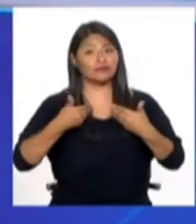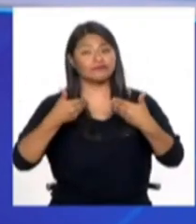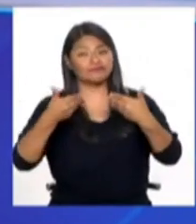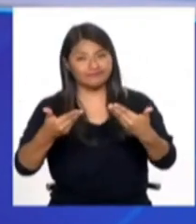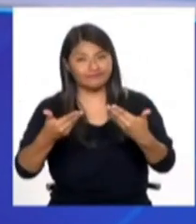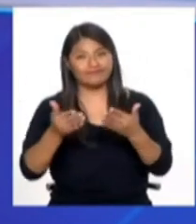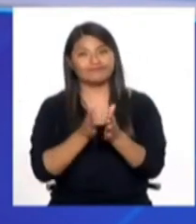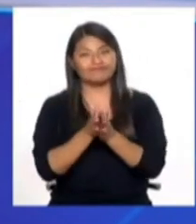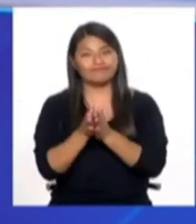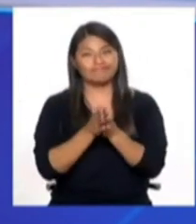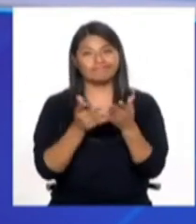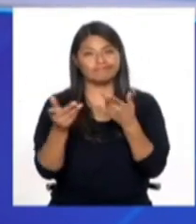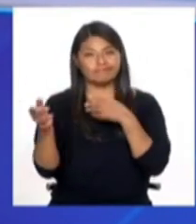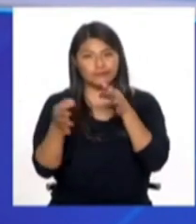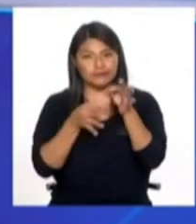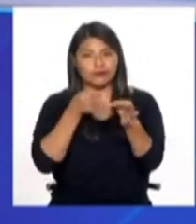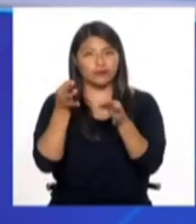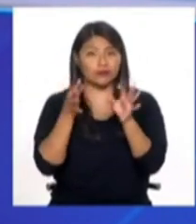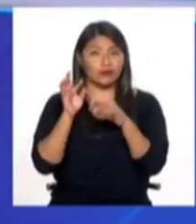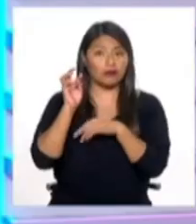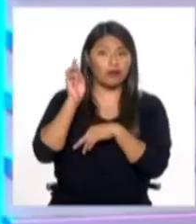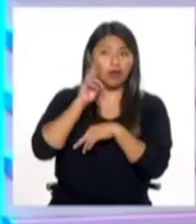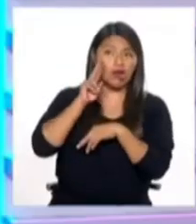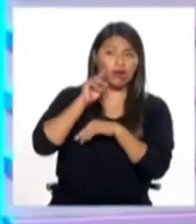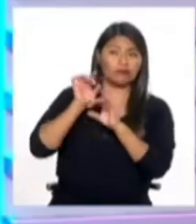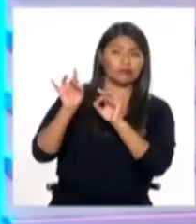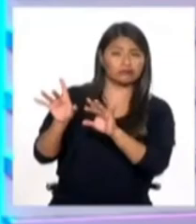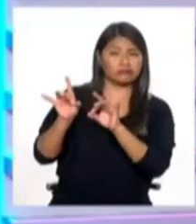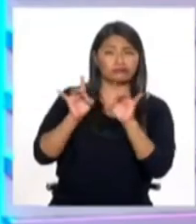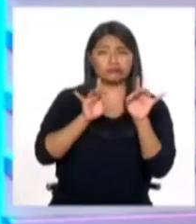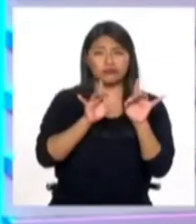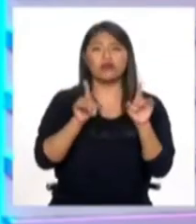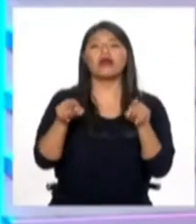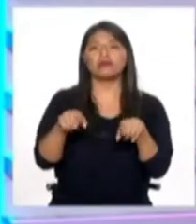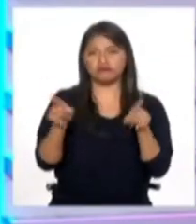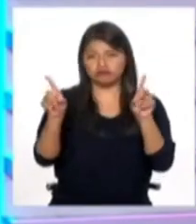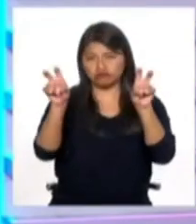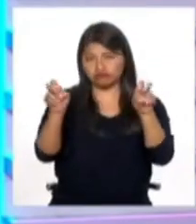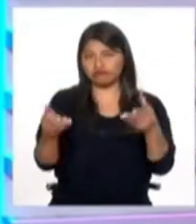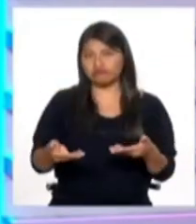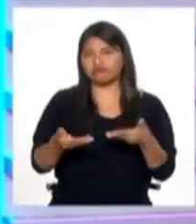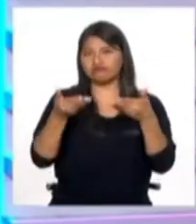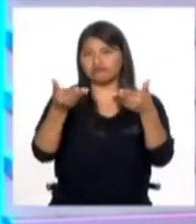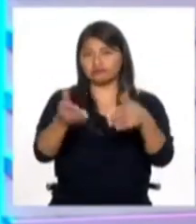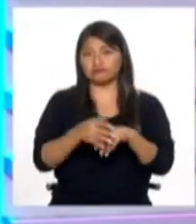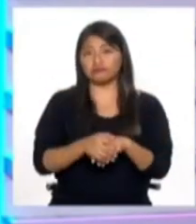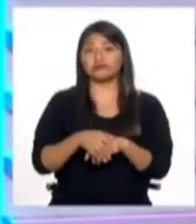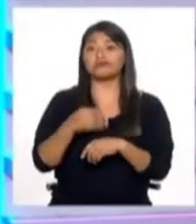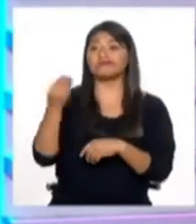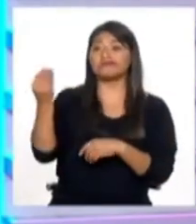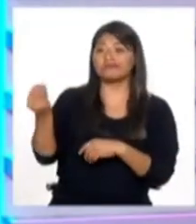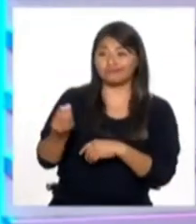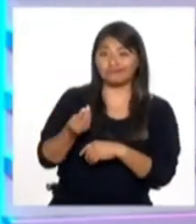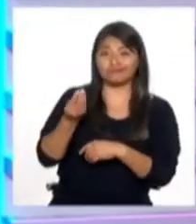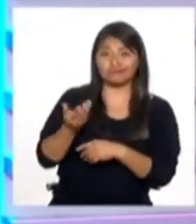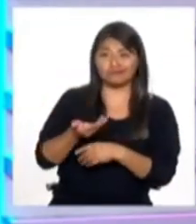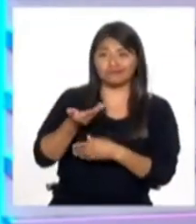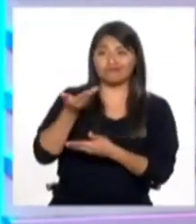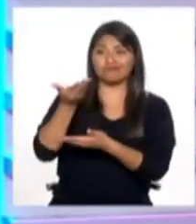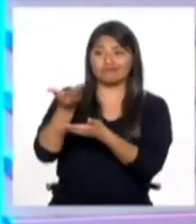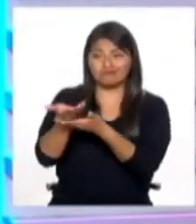oportunidad para hablar del racismo. Así es, todo lo que sea necesario, porque este es un problema que está tan metido,